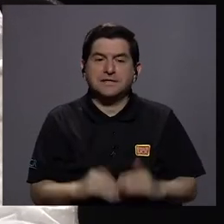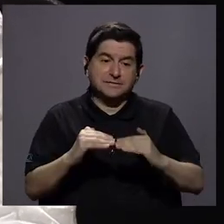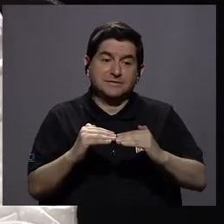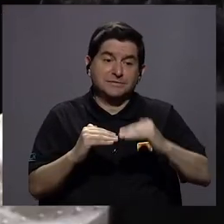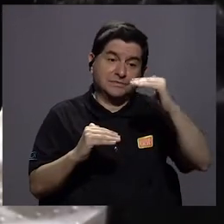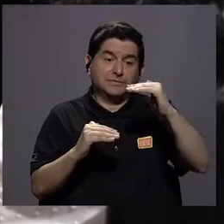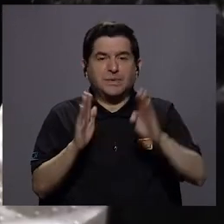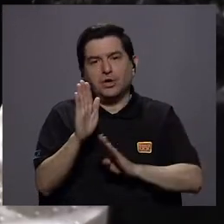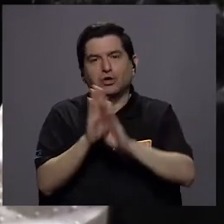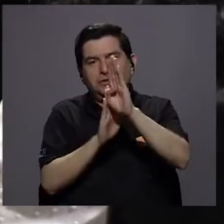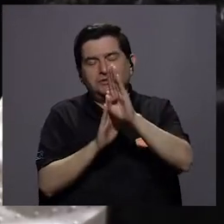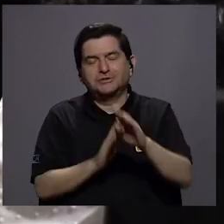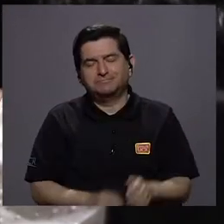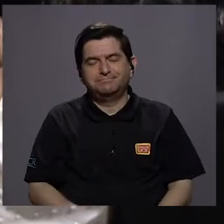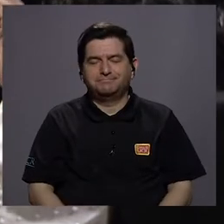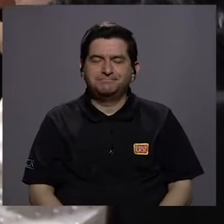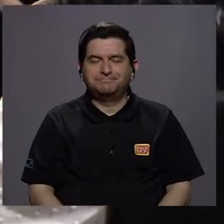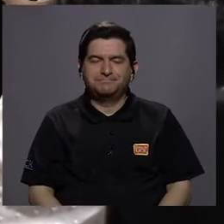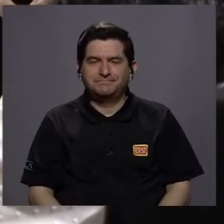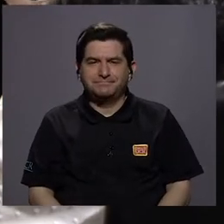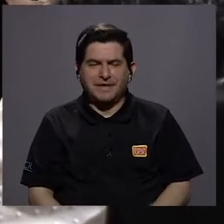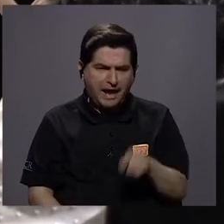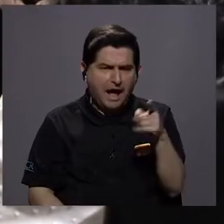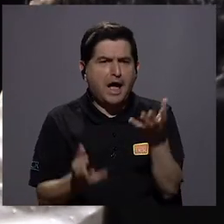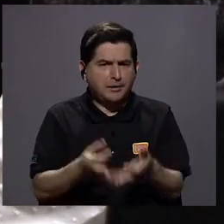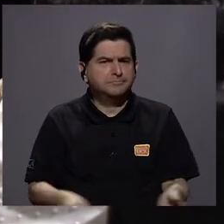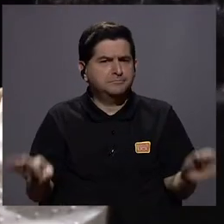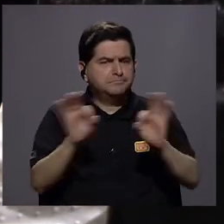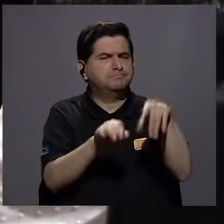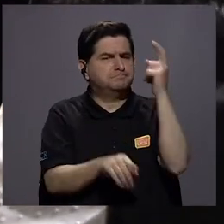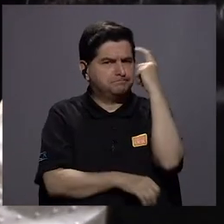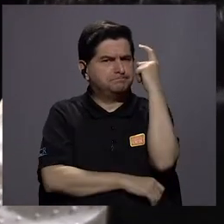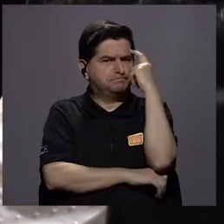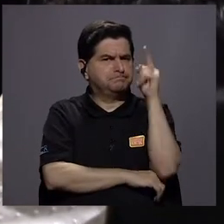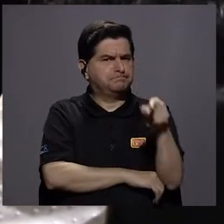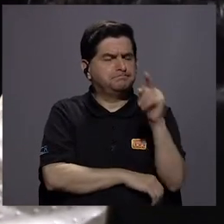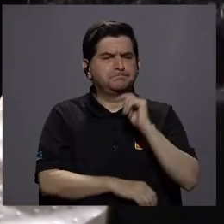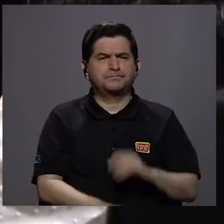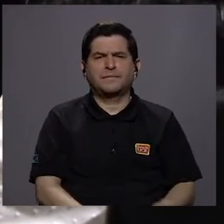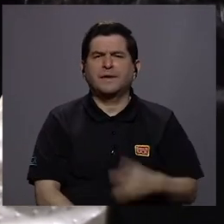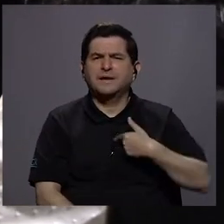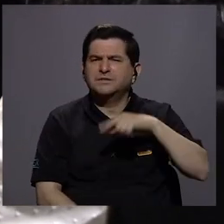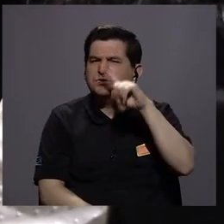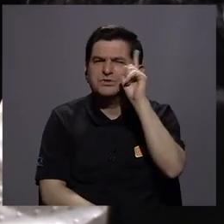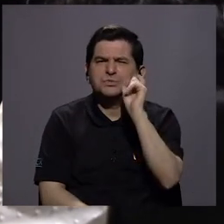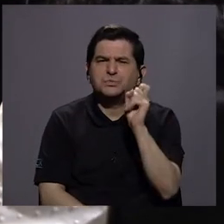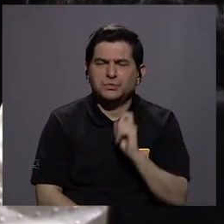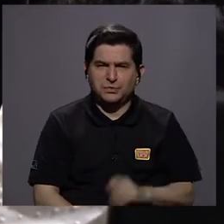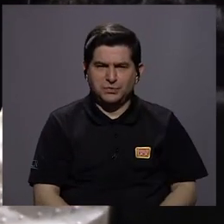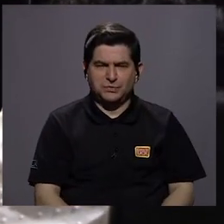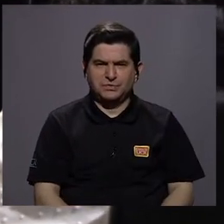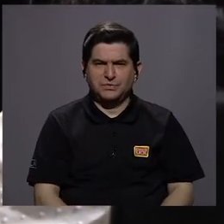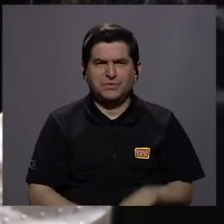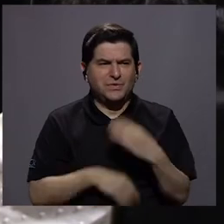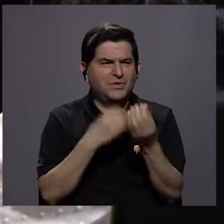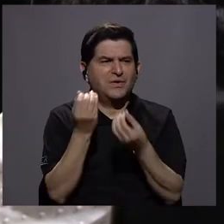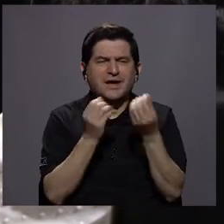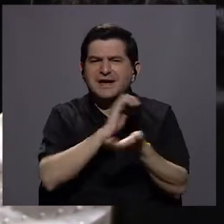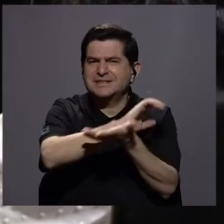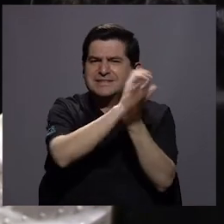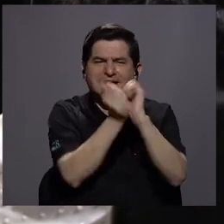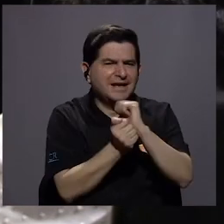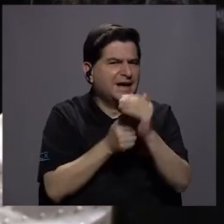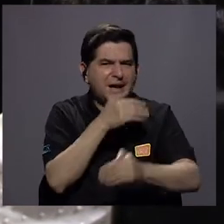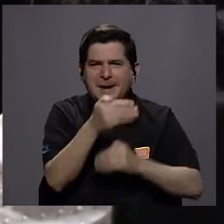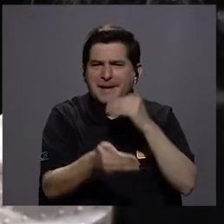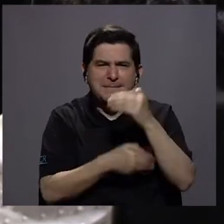redundancia, porque le dan importancia a eso. Me pregunto, ¿cómo hacemos para cambiar esa hoja de ruta